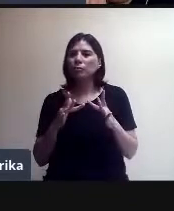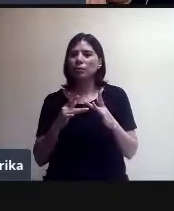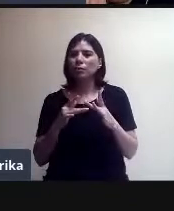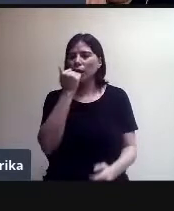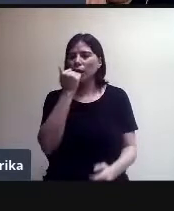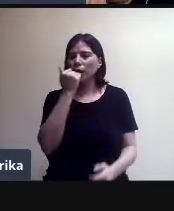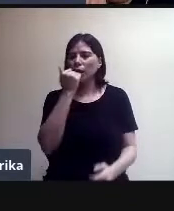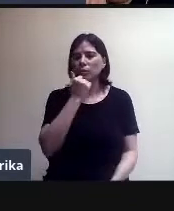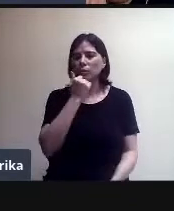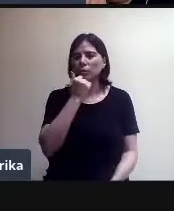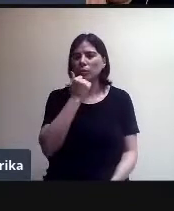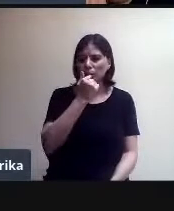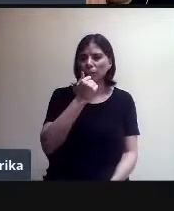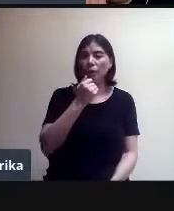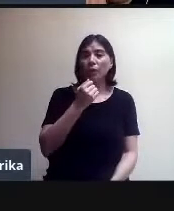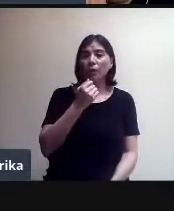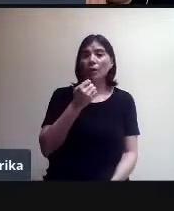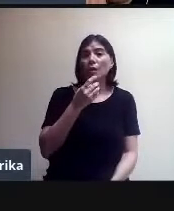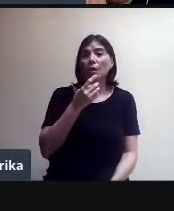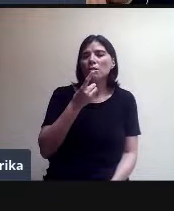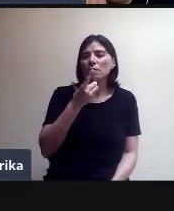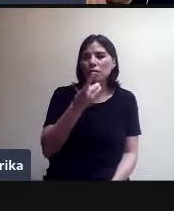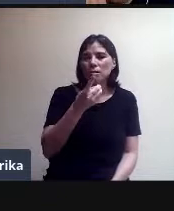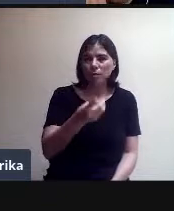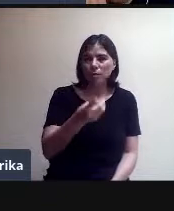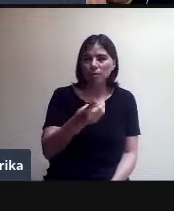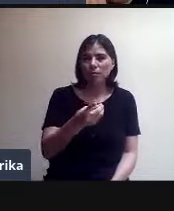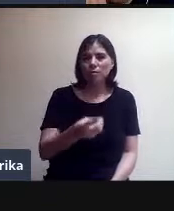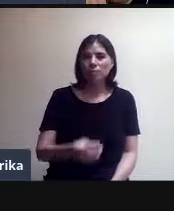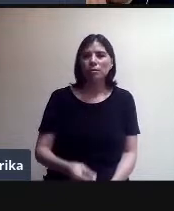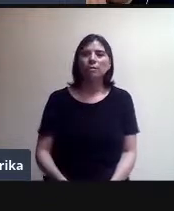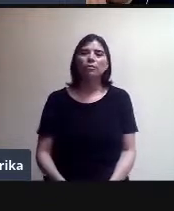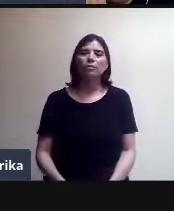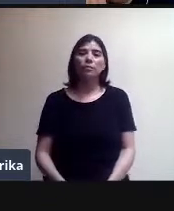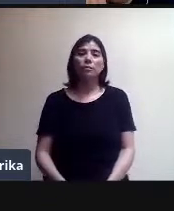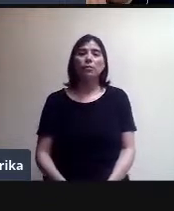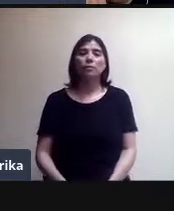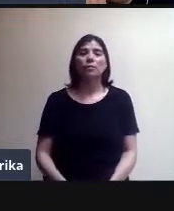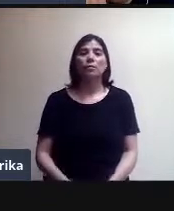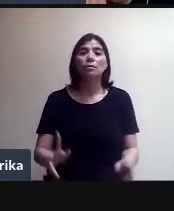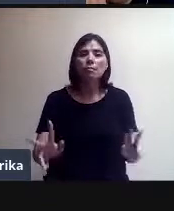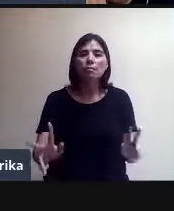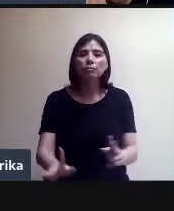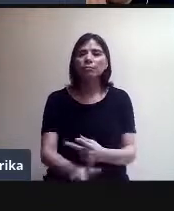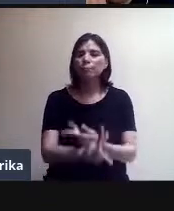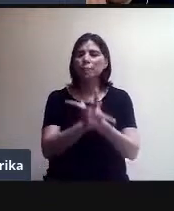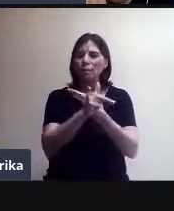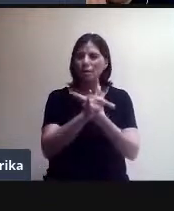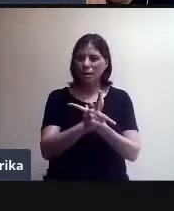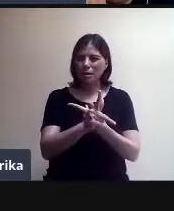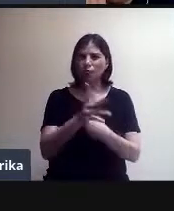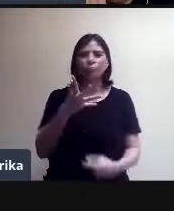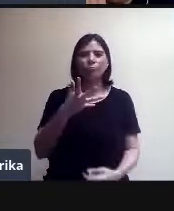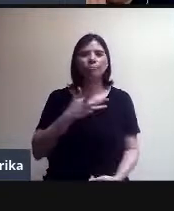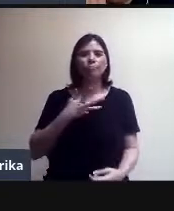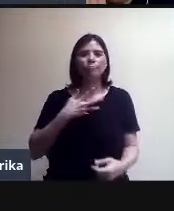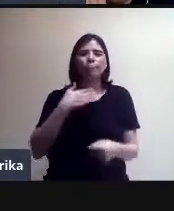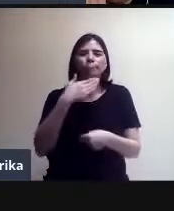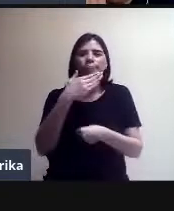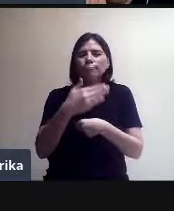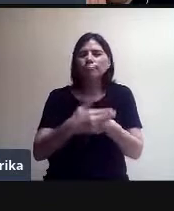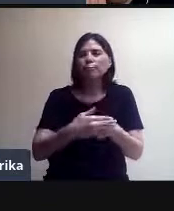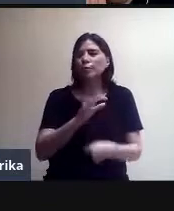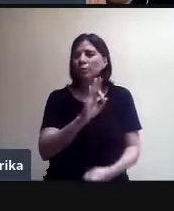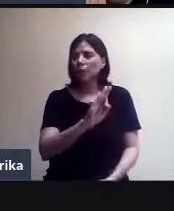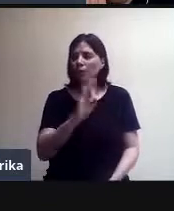sus alumnos que, que bueno, que tendrán una videollamada, sí, en tal fecha, y van a platicar el